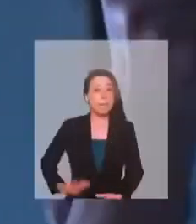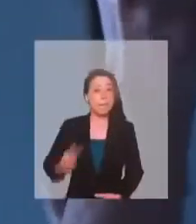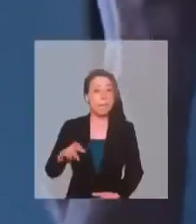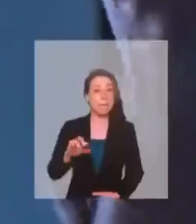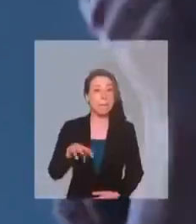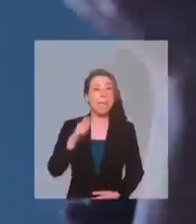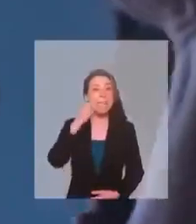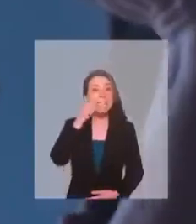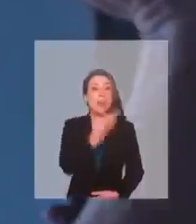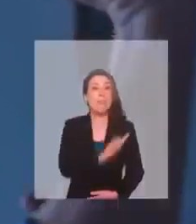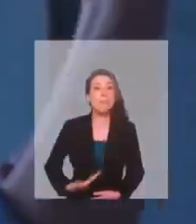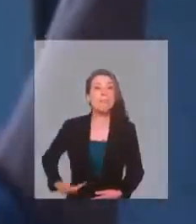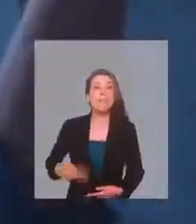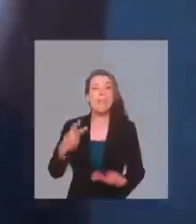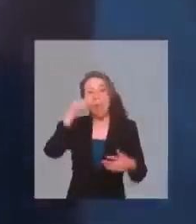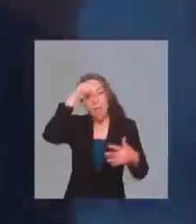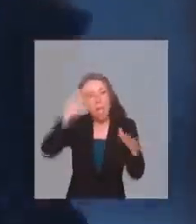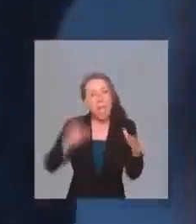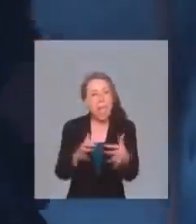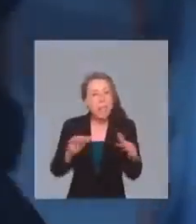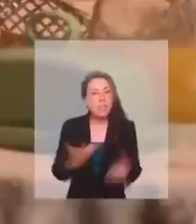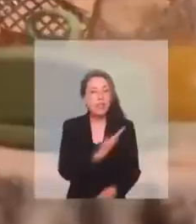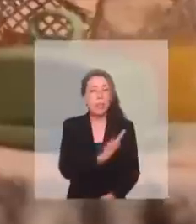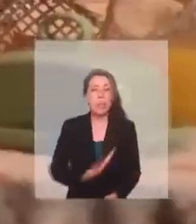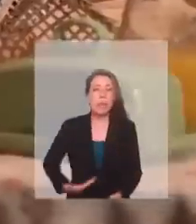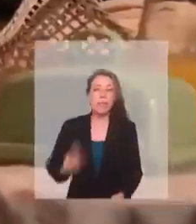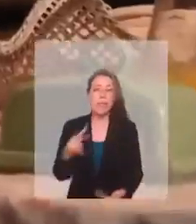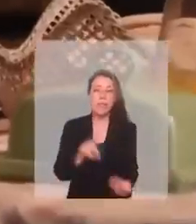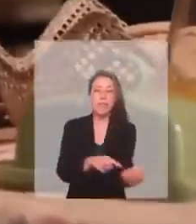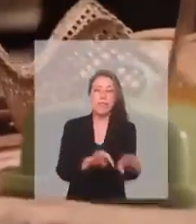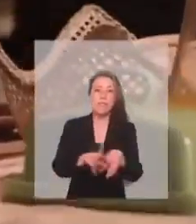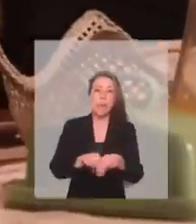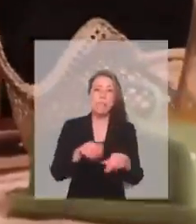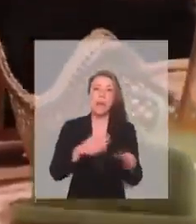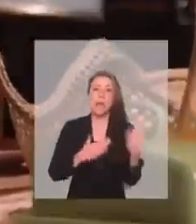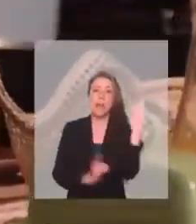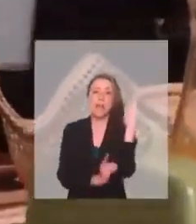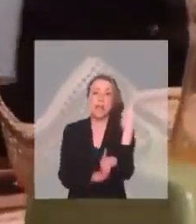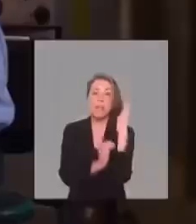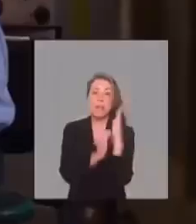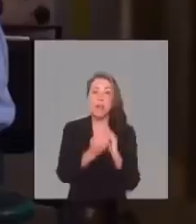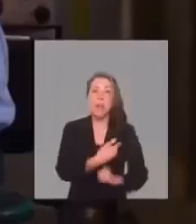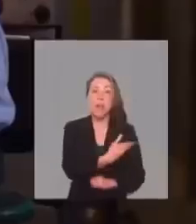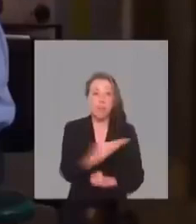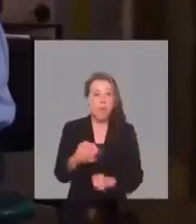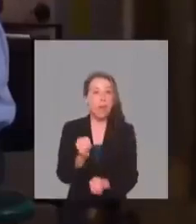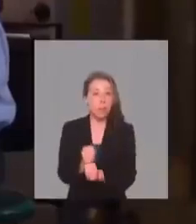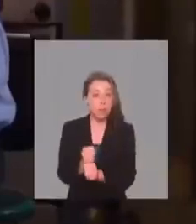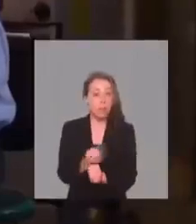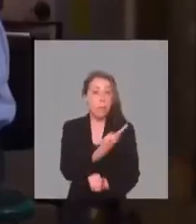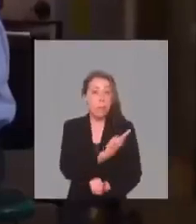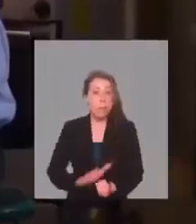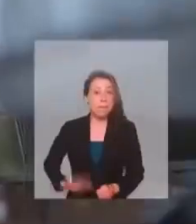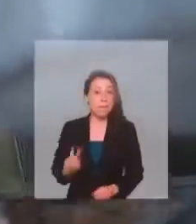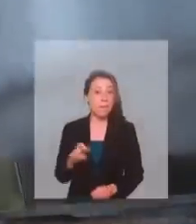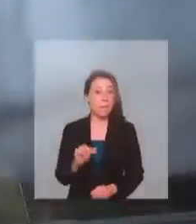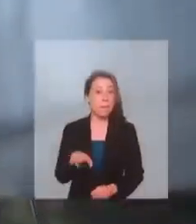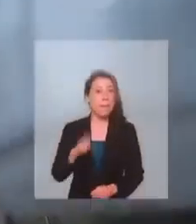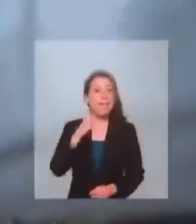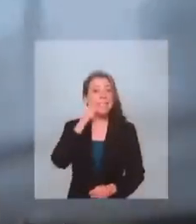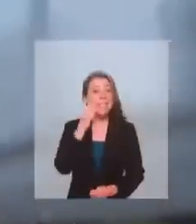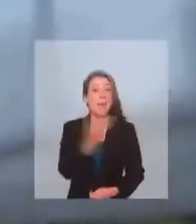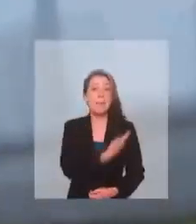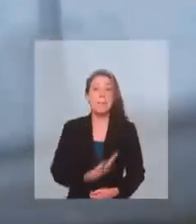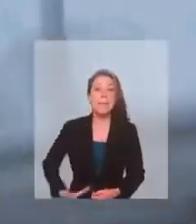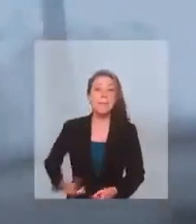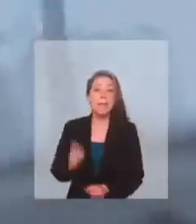Ser el presidente de las pymes significa ser el presidente del esfuerzo. Ser el presidente de una familia que quiere salir adelante y dar trabajo. Ser el presidente de